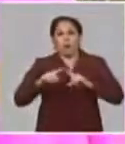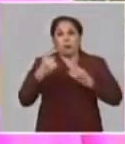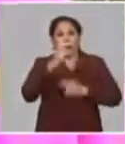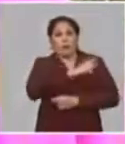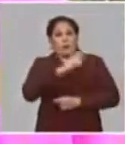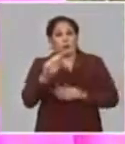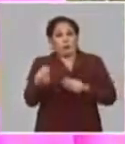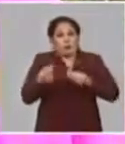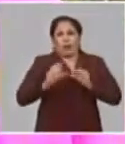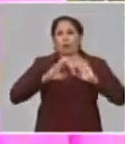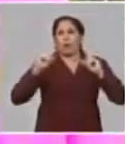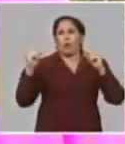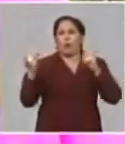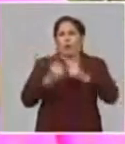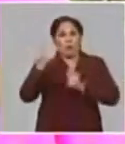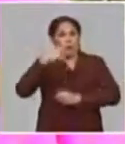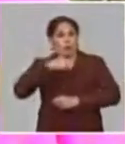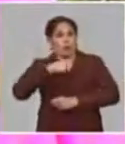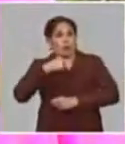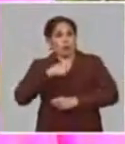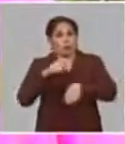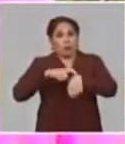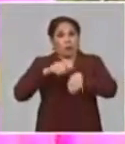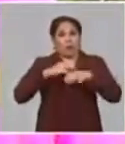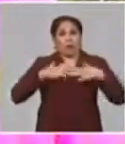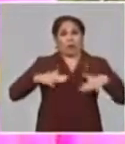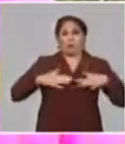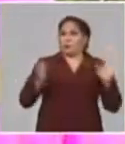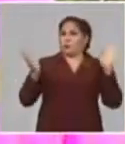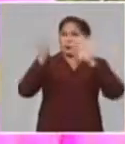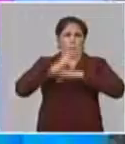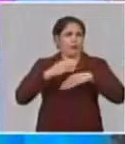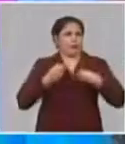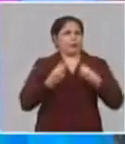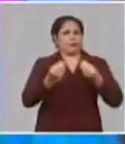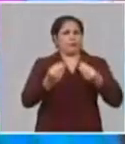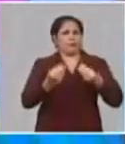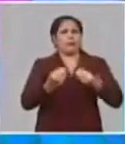revolución me la va a poder, y para mí no tengo hora para portárselo a ella.